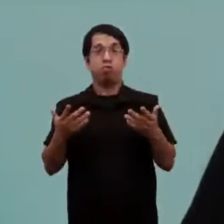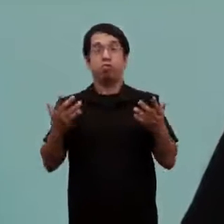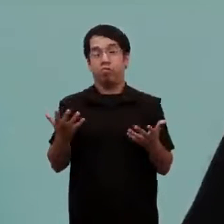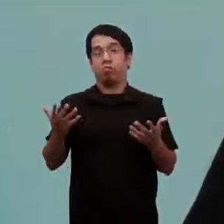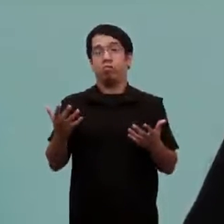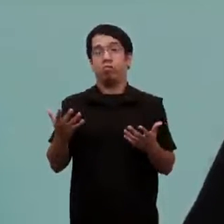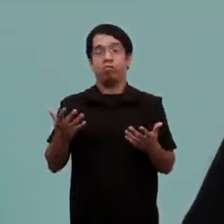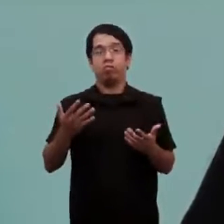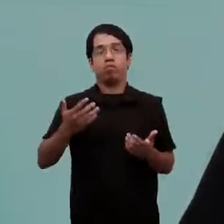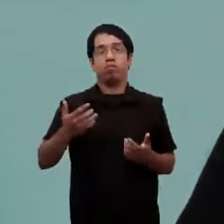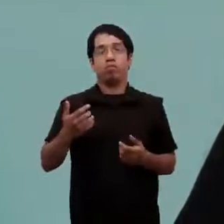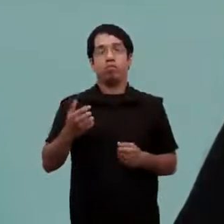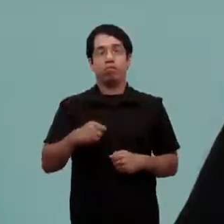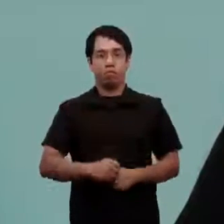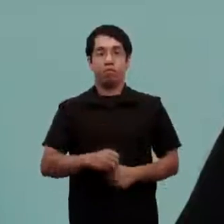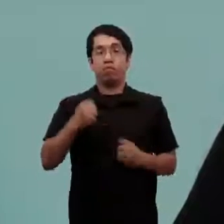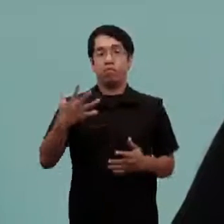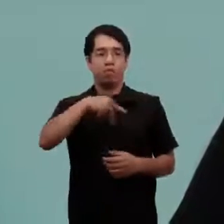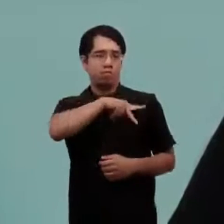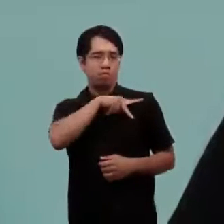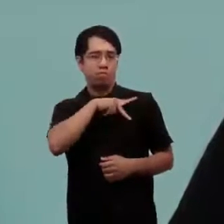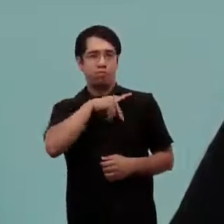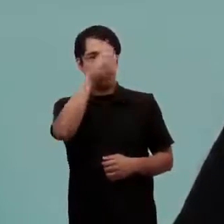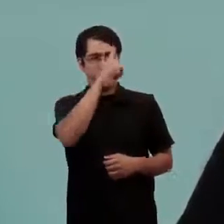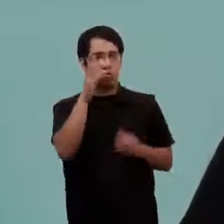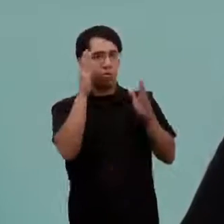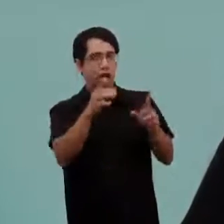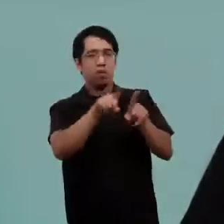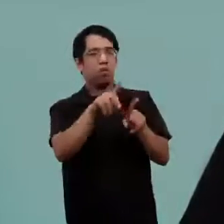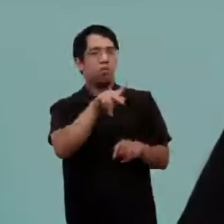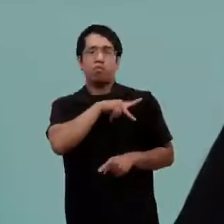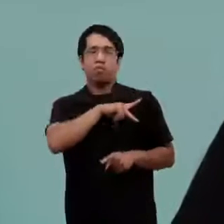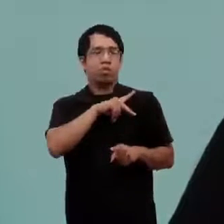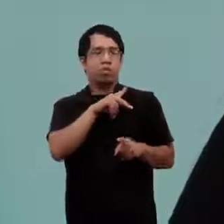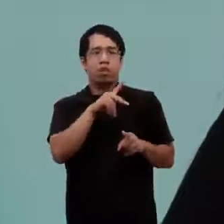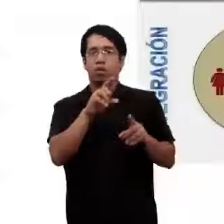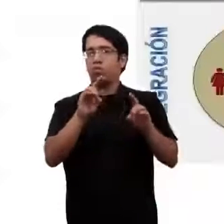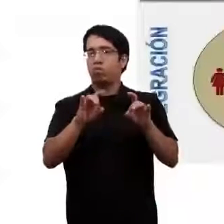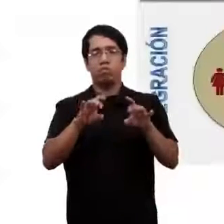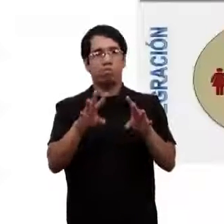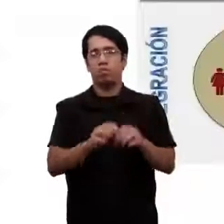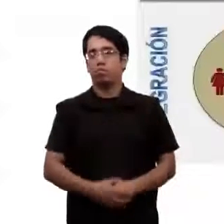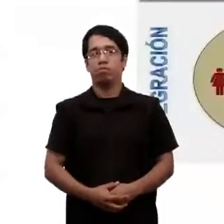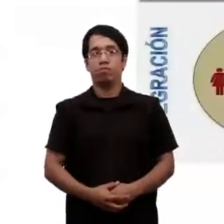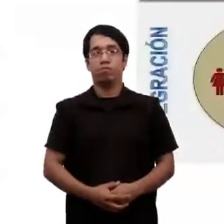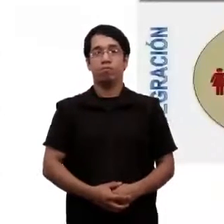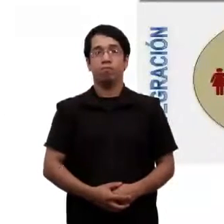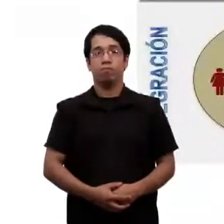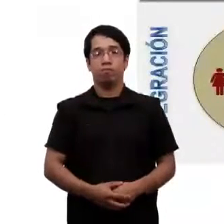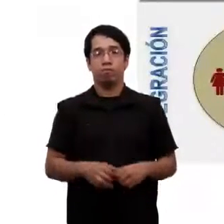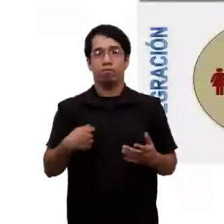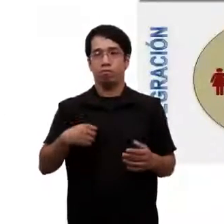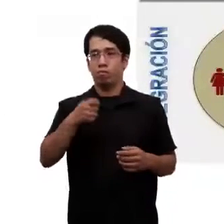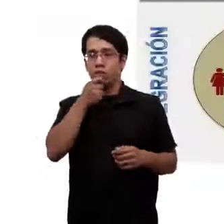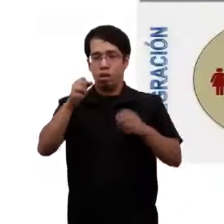tenemos que tener a la persona con discapacidad como un ciudadano más. Bien, sabemos que dentro del